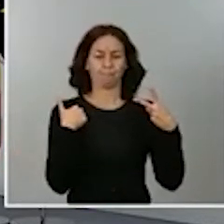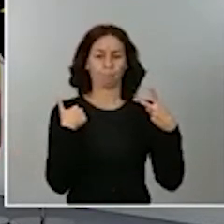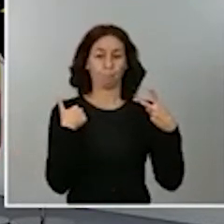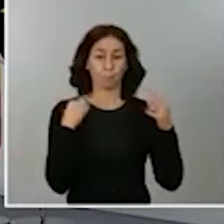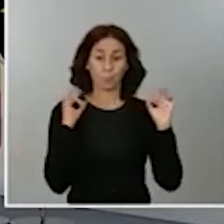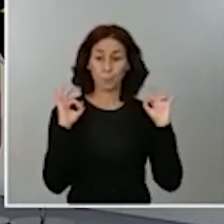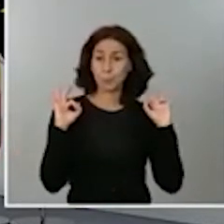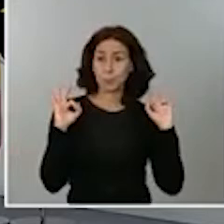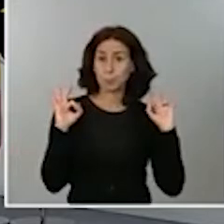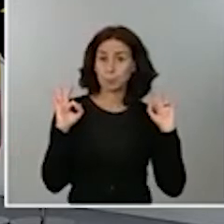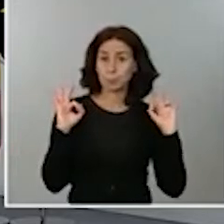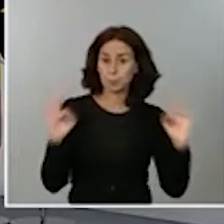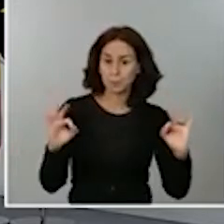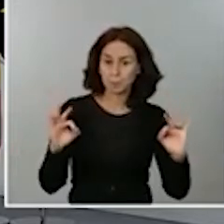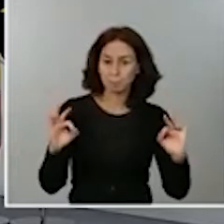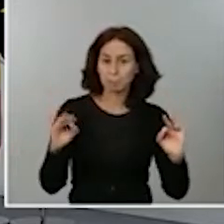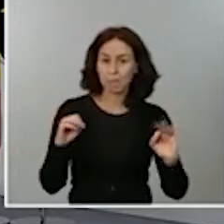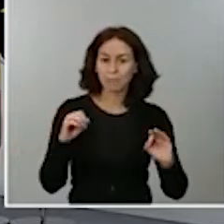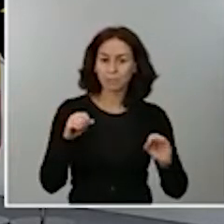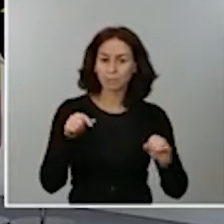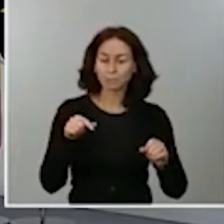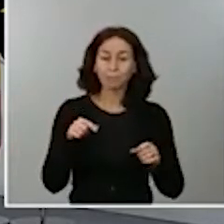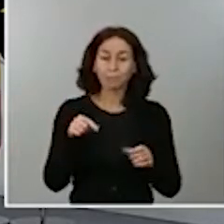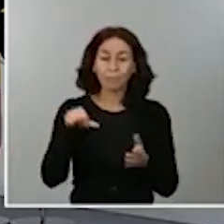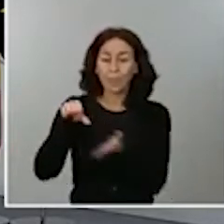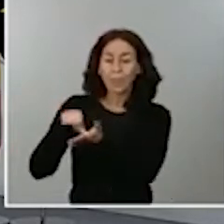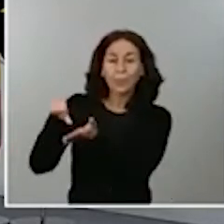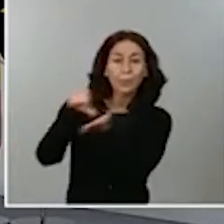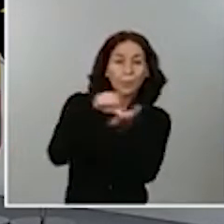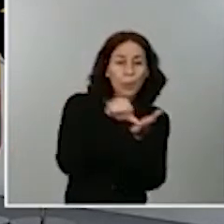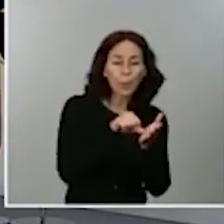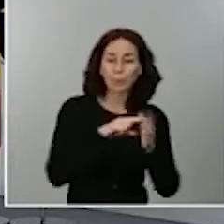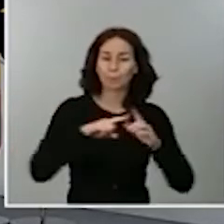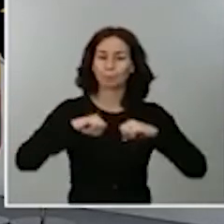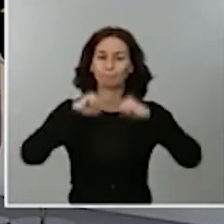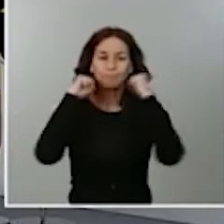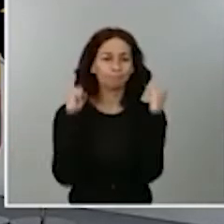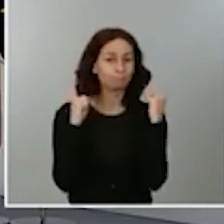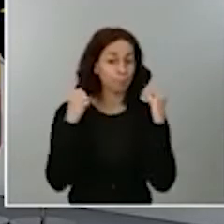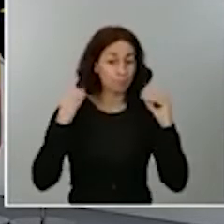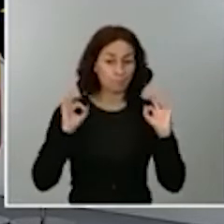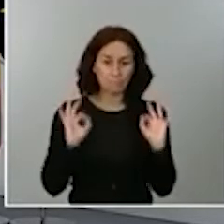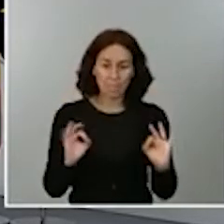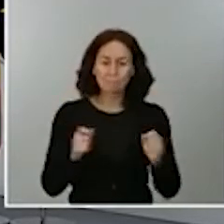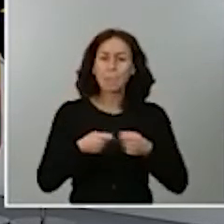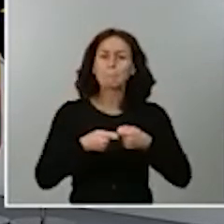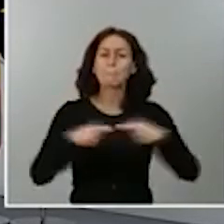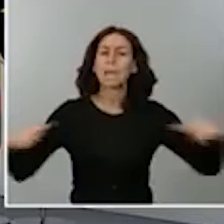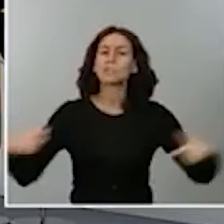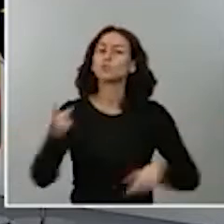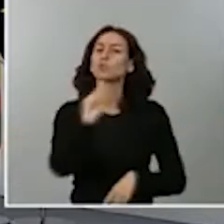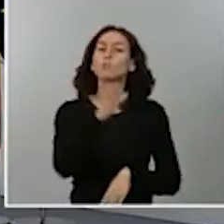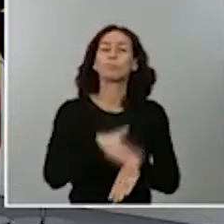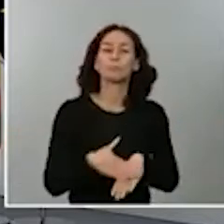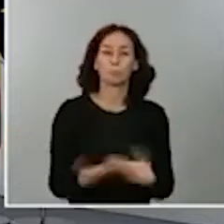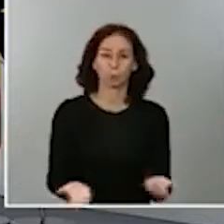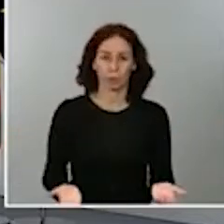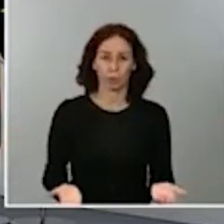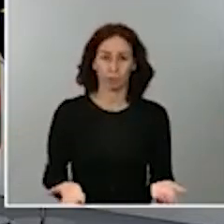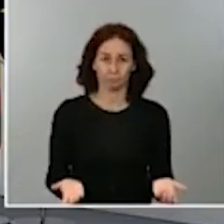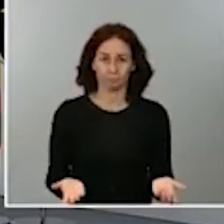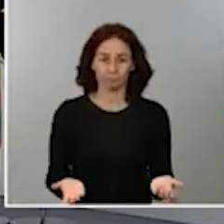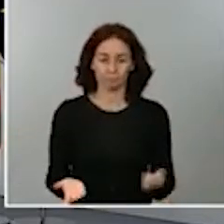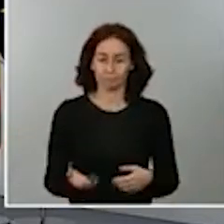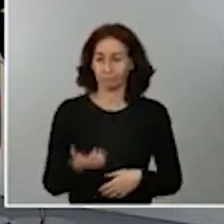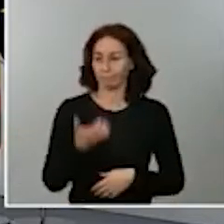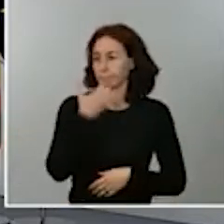ciudades confinadas y no sea ampliado a toda la Comunidad de Madrid, porque puede darse el caso, por ejemplo, que un ciudadano de un municipio tipo Pozola,